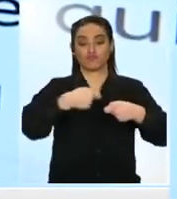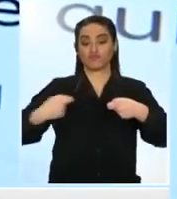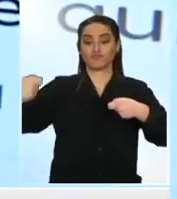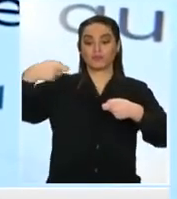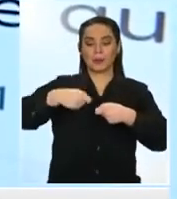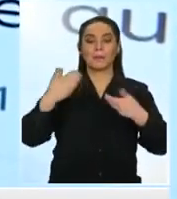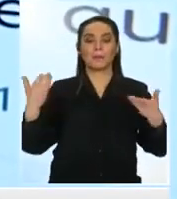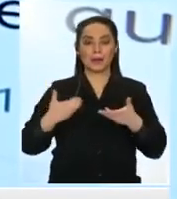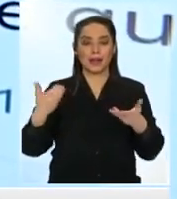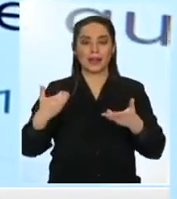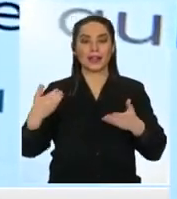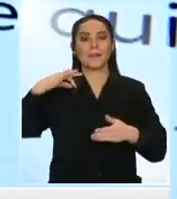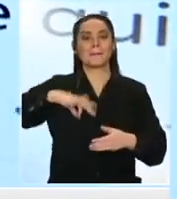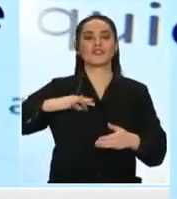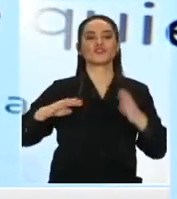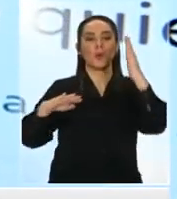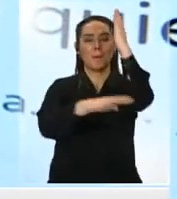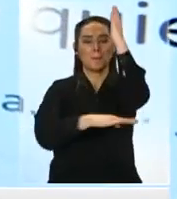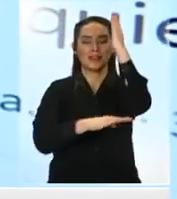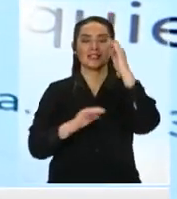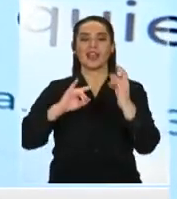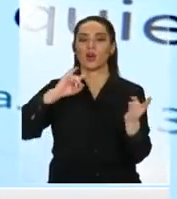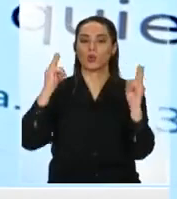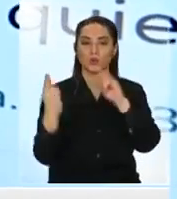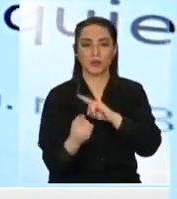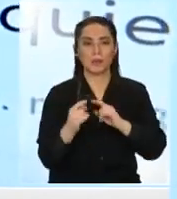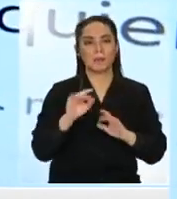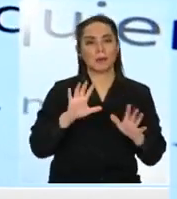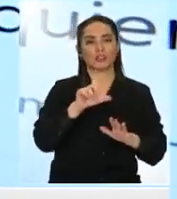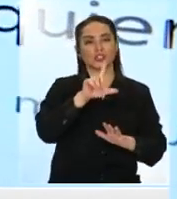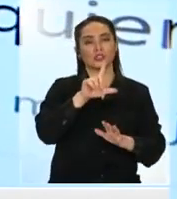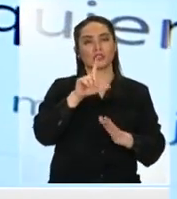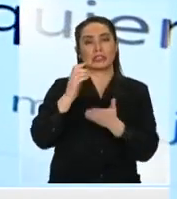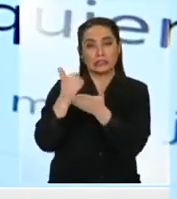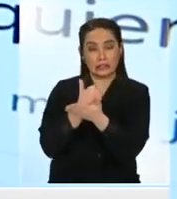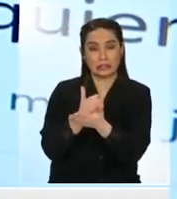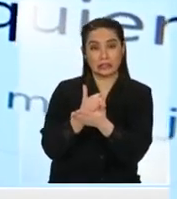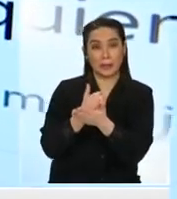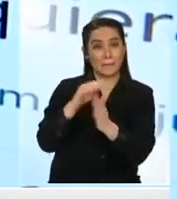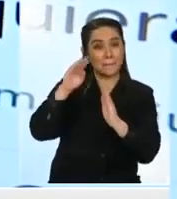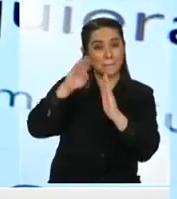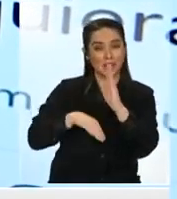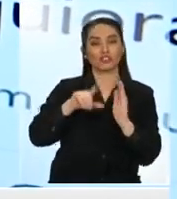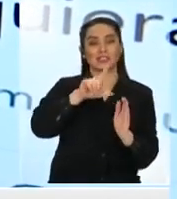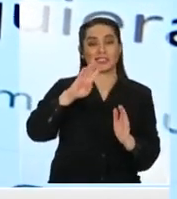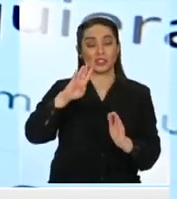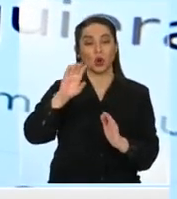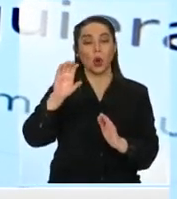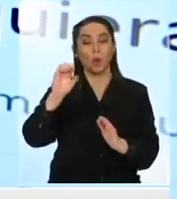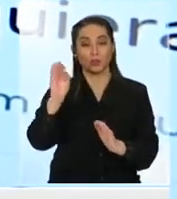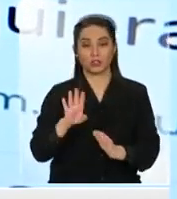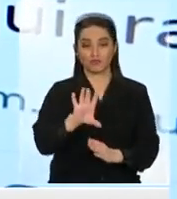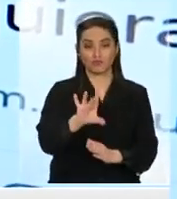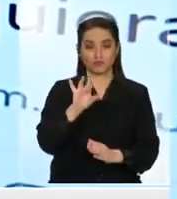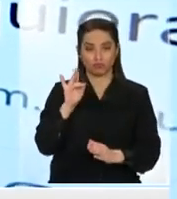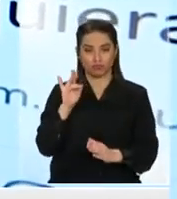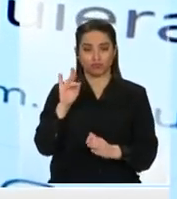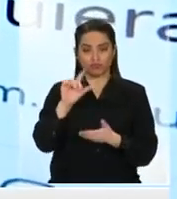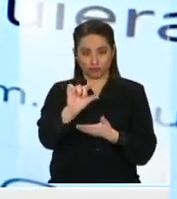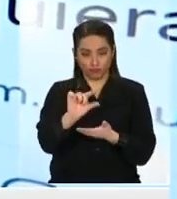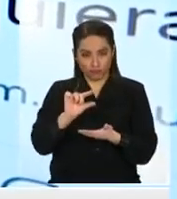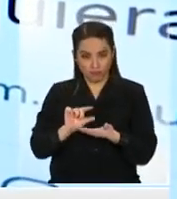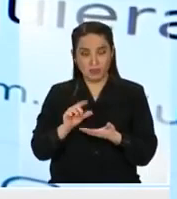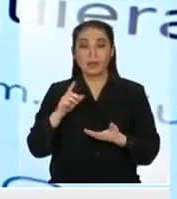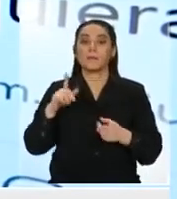una pensión básica universal equivalente al 75% del salario mínimo que tiene que crecer mucho además todavía, y